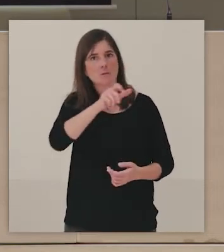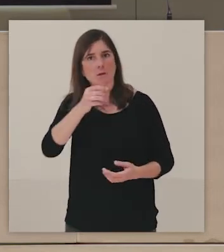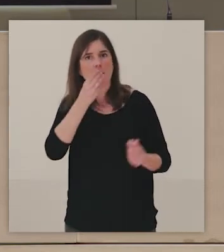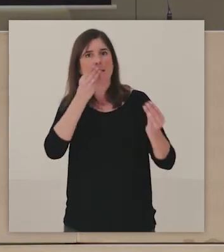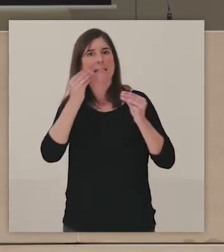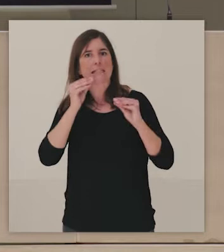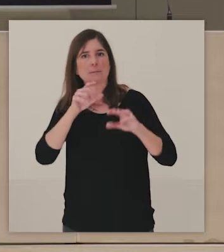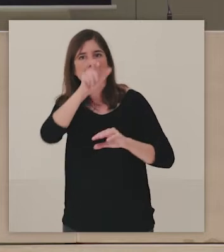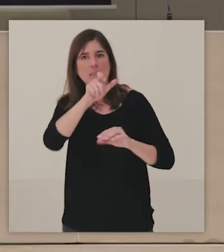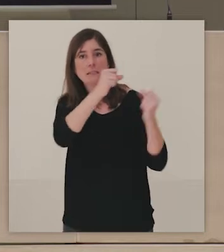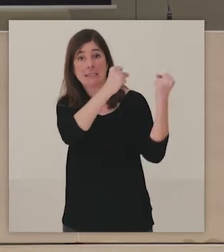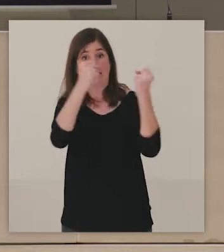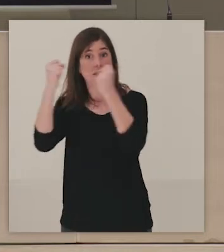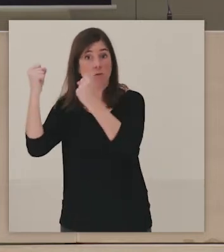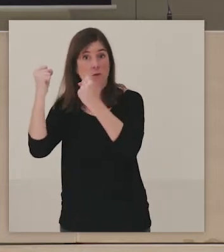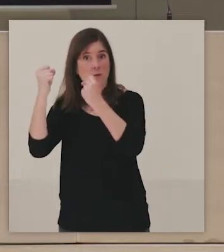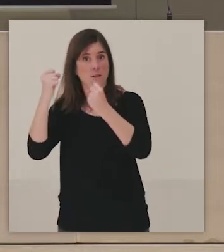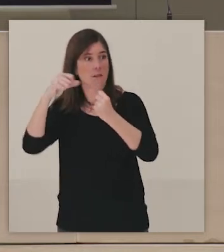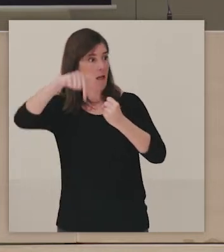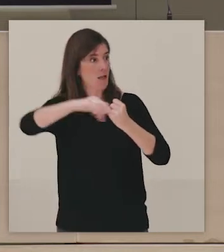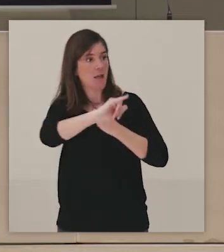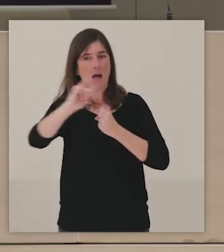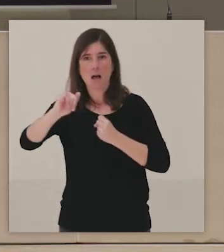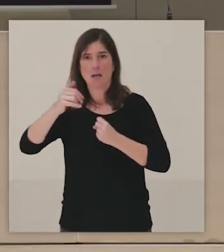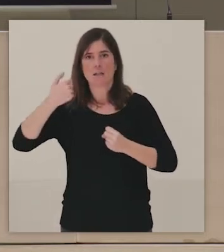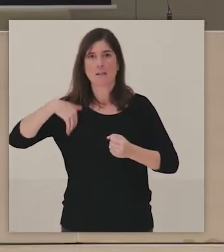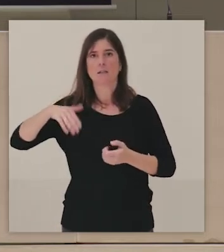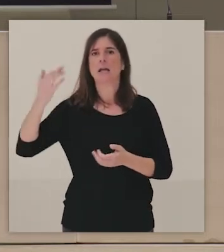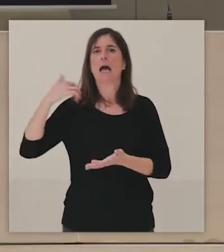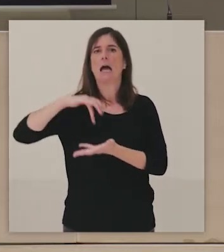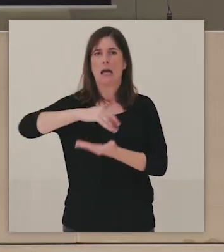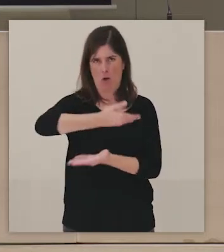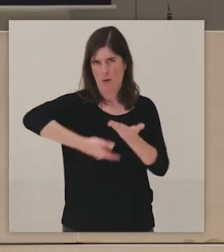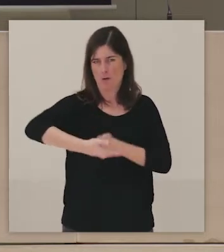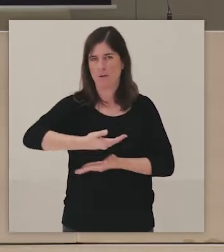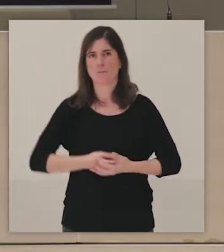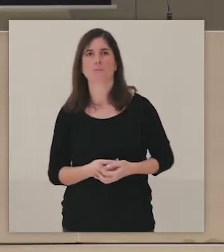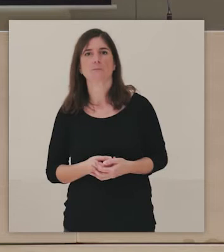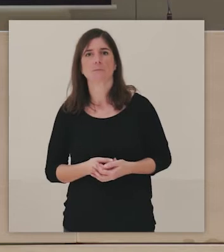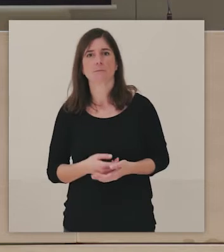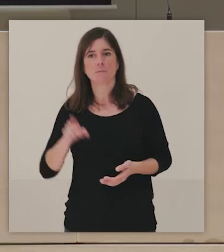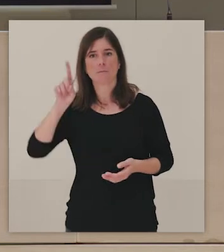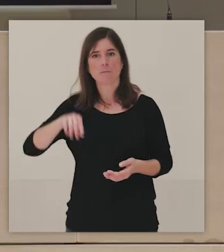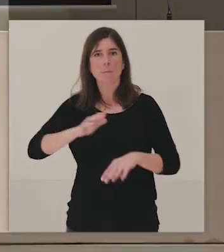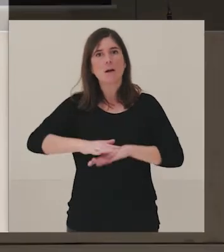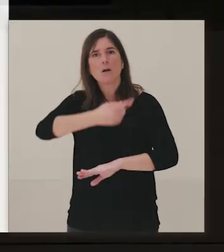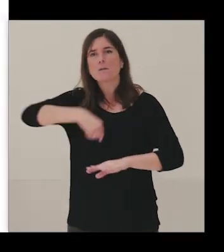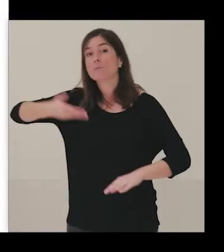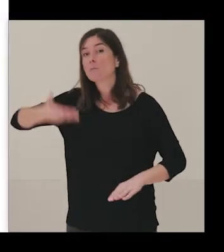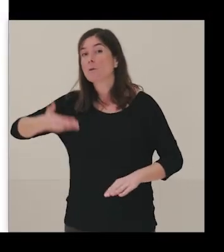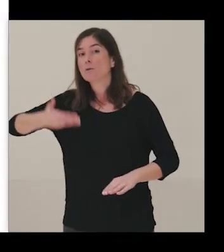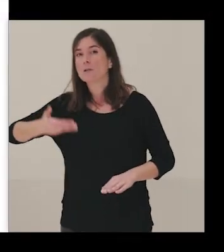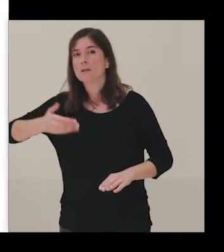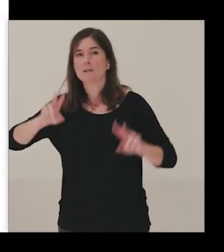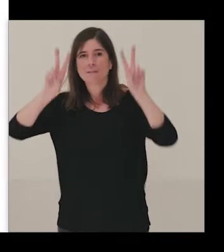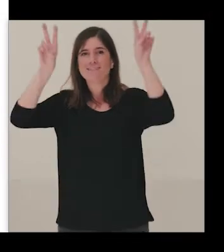y representantes de otras instituciones que estamos por aquí. Para nosotros es muy importante también la idea de proceso,